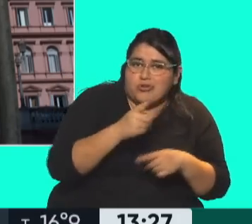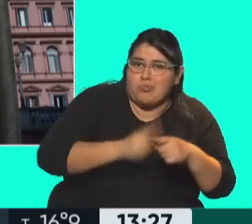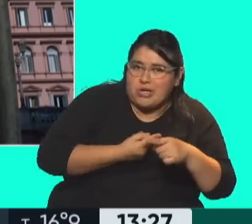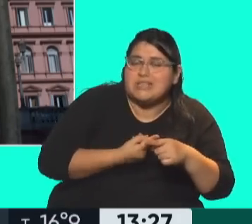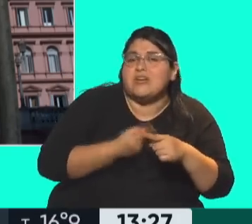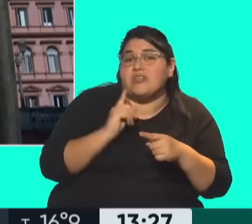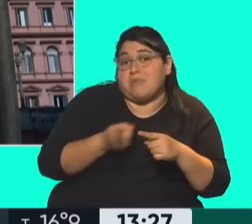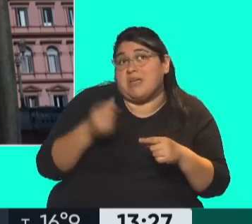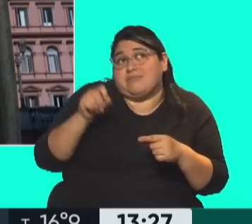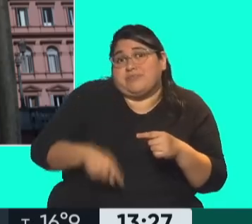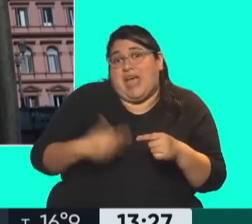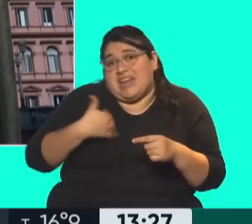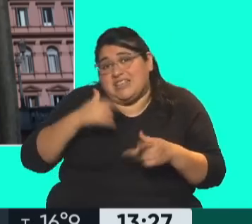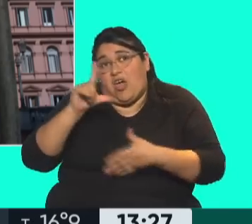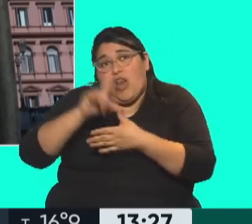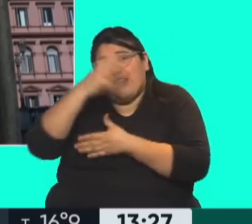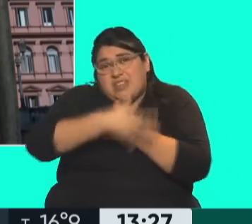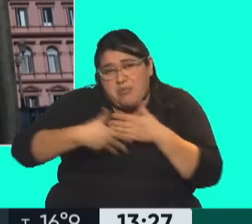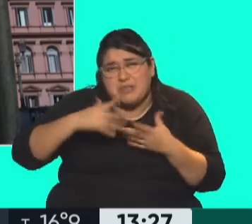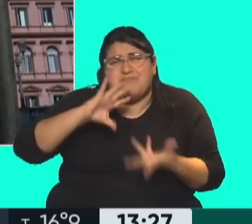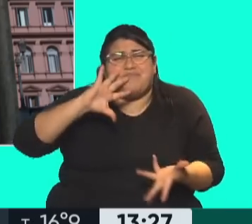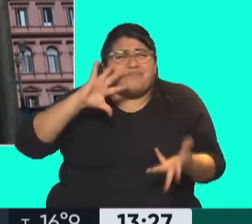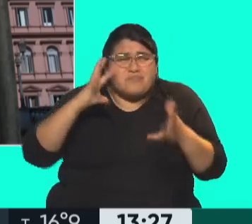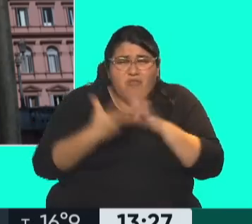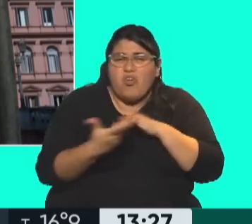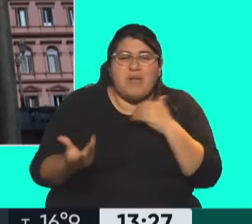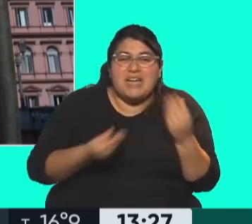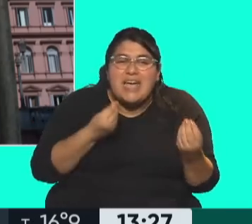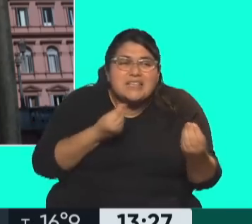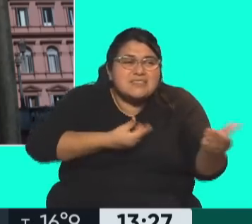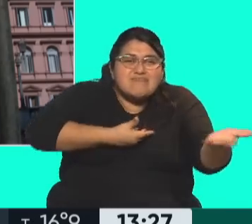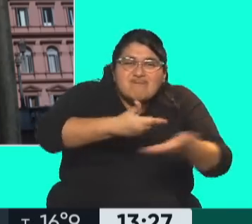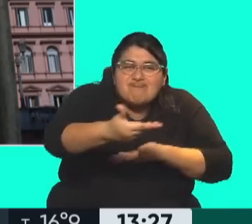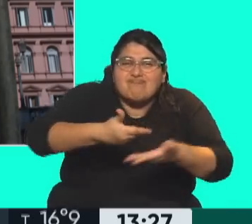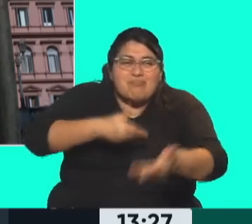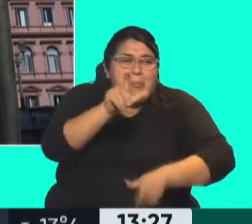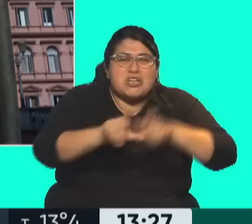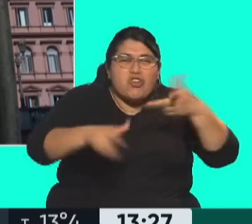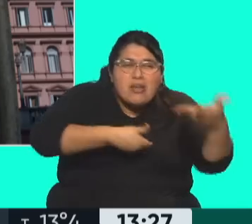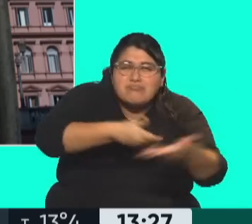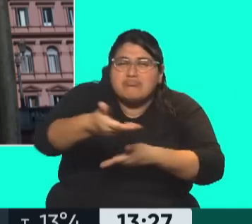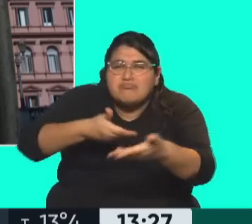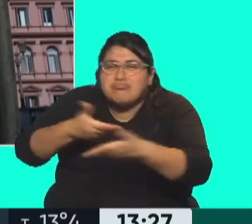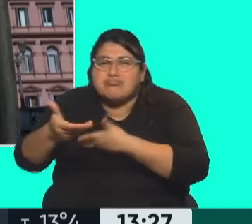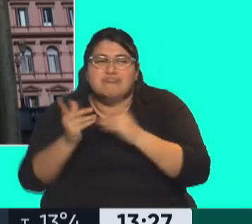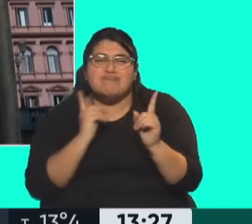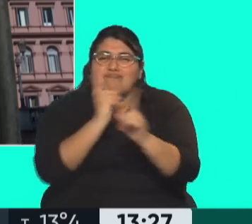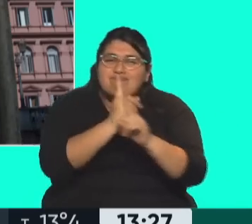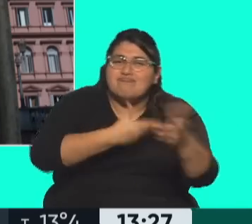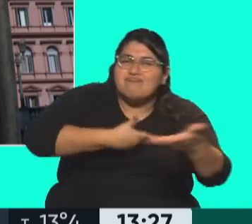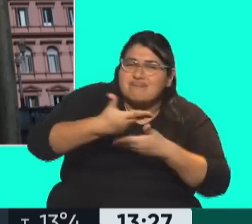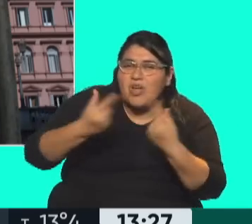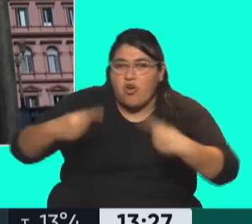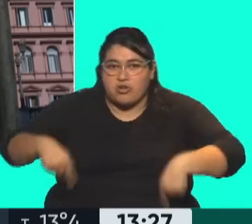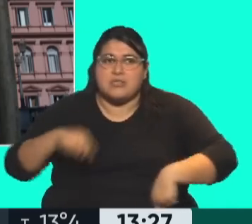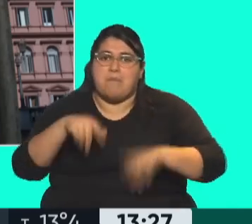particularmente en nuestro país y en Latinoamérica, esta forma de convivencia y también de intercambio con los